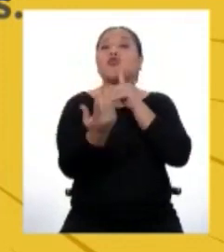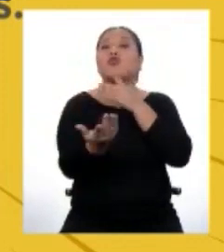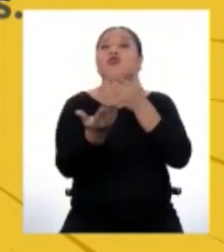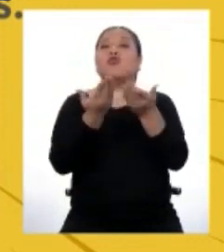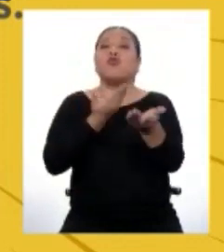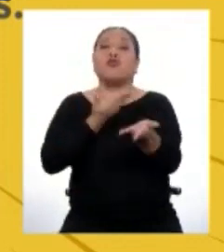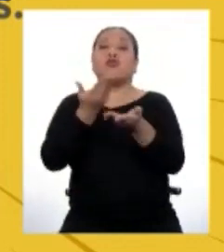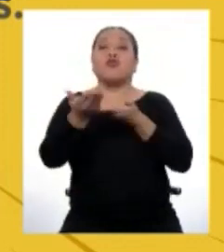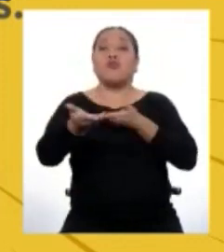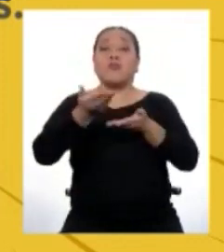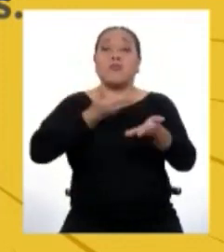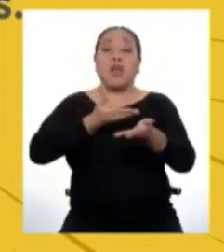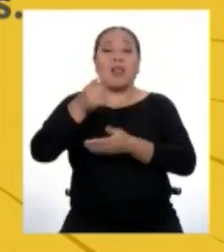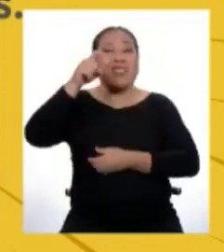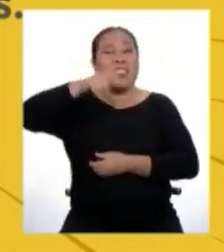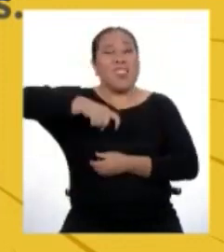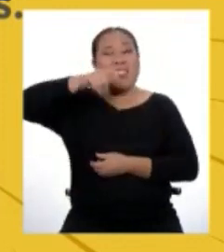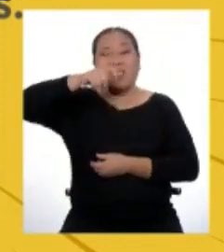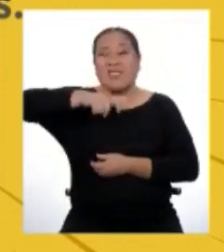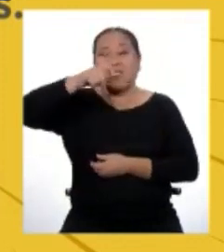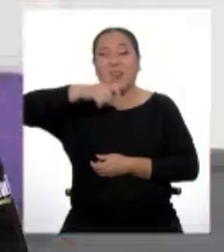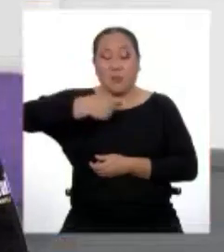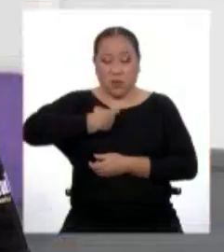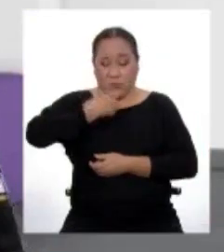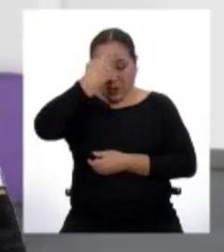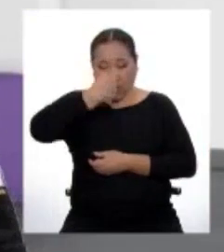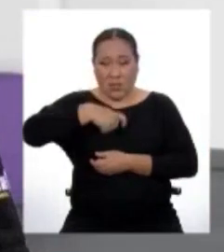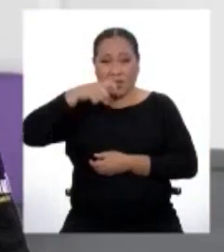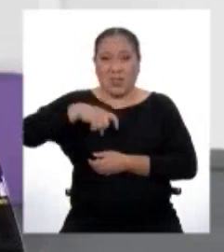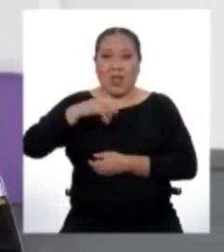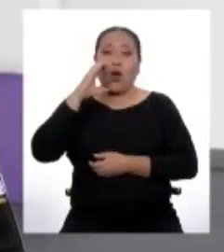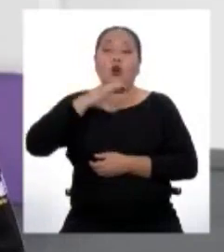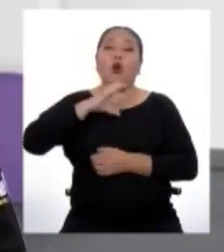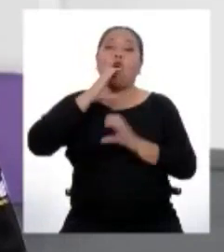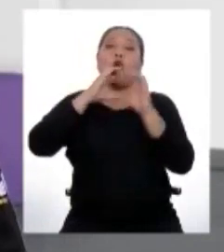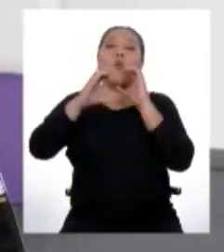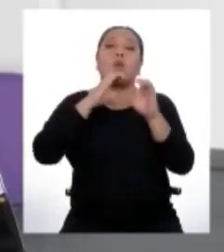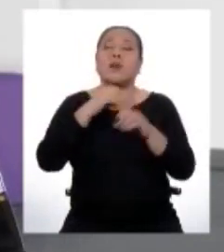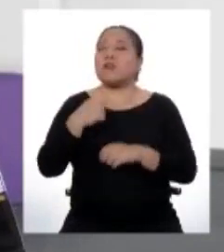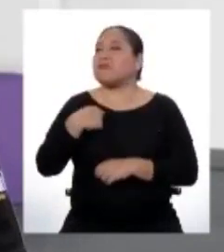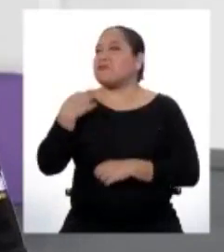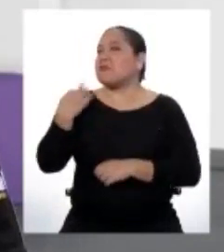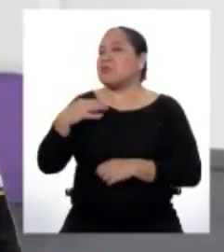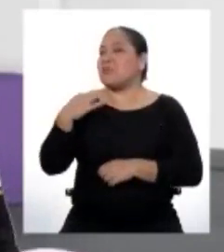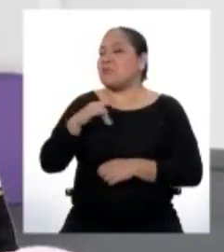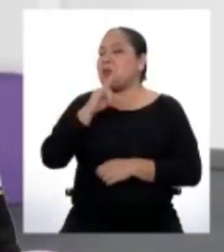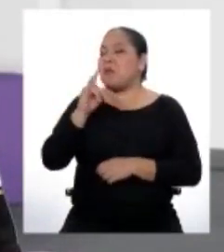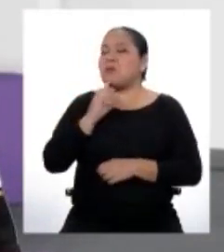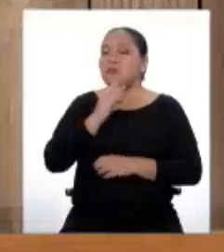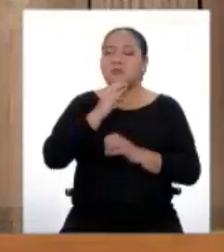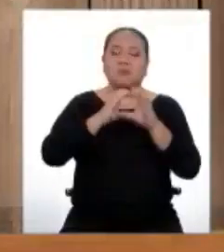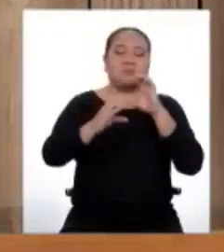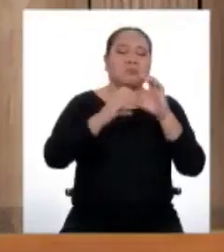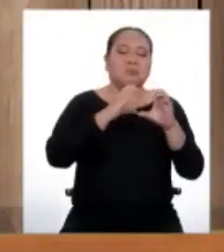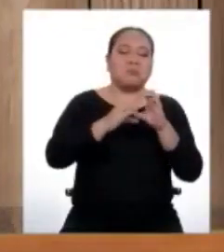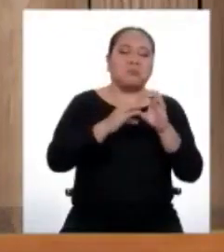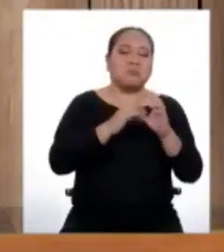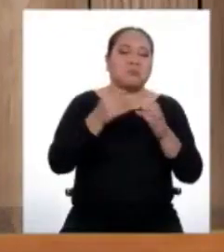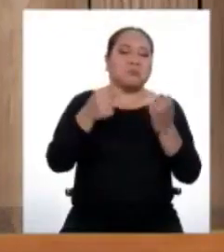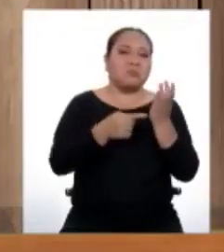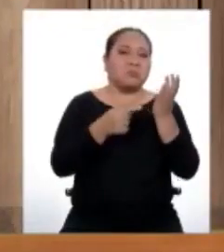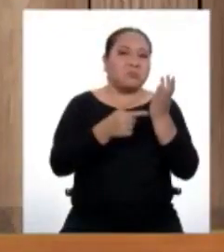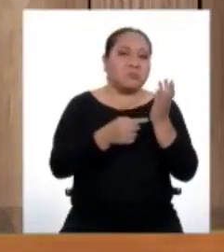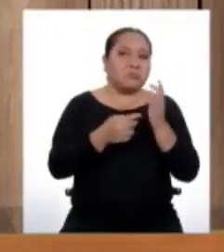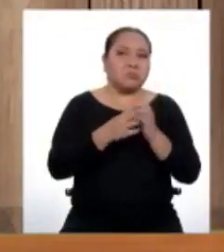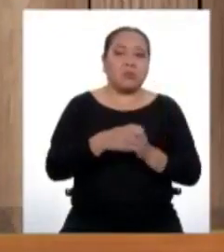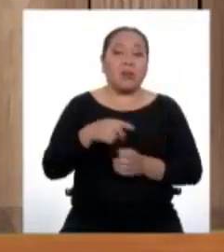la necesidad de comunicarnos siempre. Yo siempre uso las redes sociales para comunicarme. ¿Quién no, verdad? Eso es porque